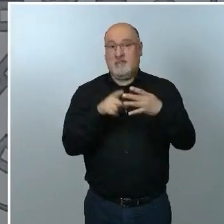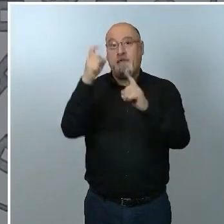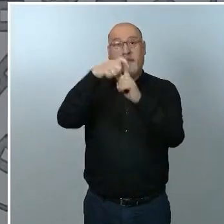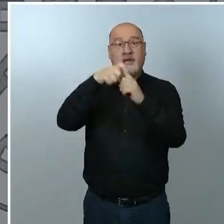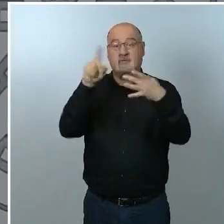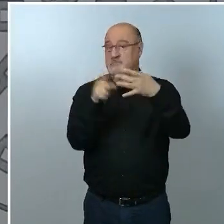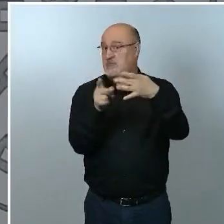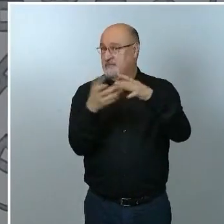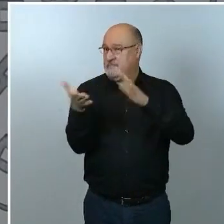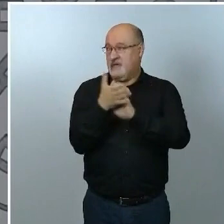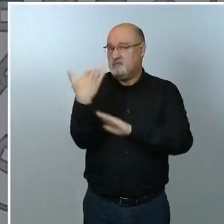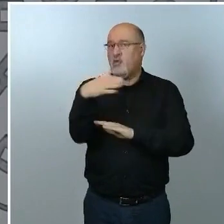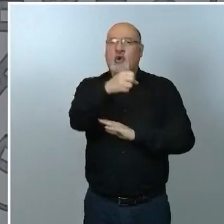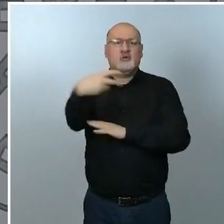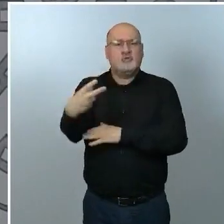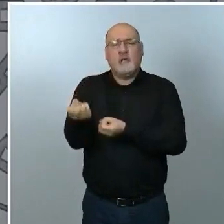evidencias respecto a este ensayo clínico.